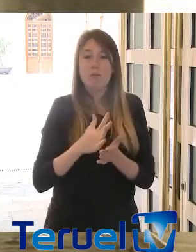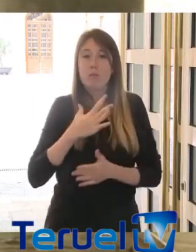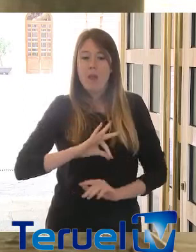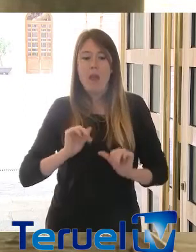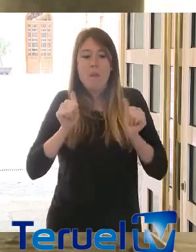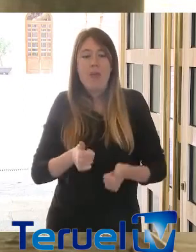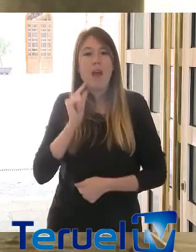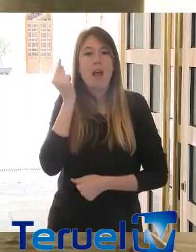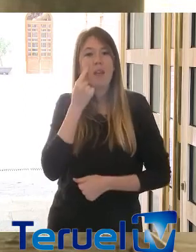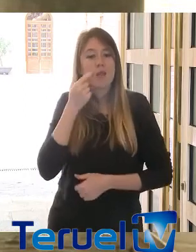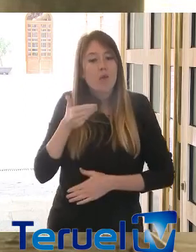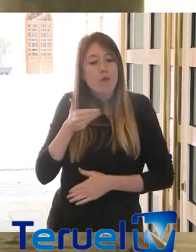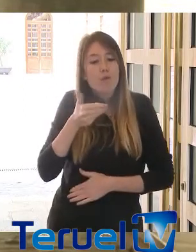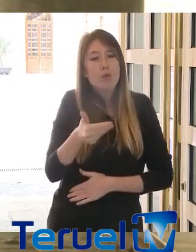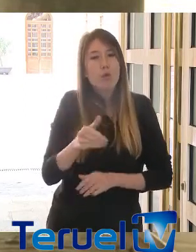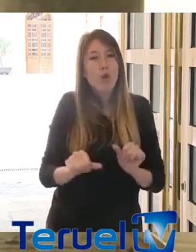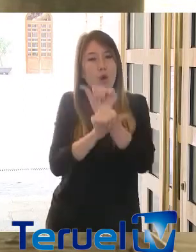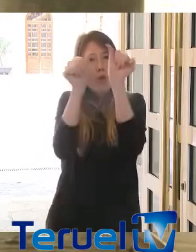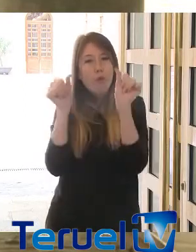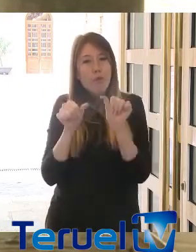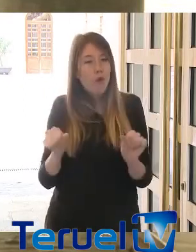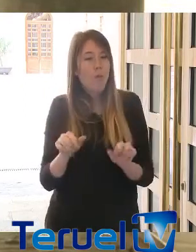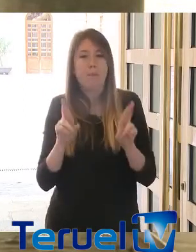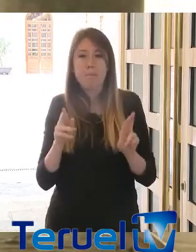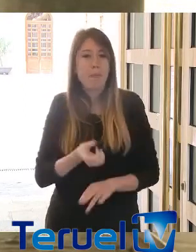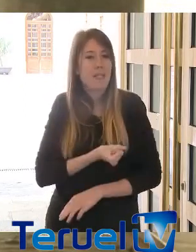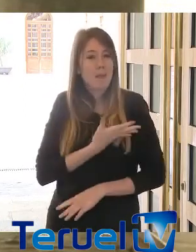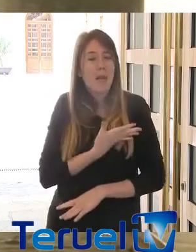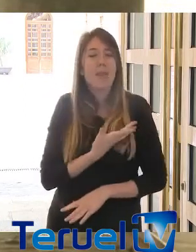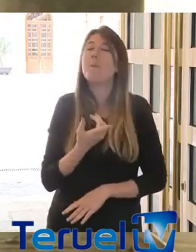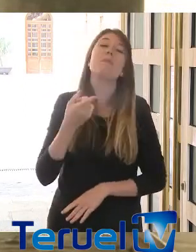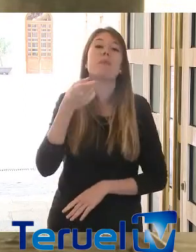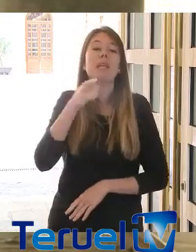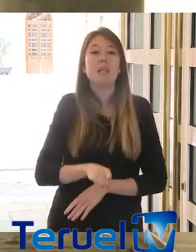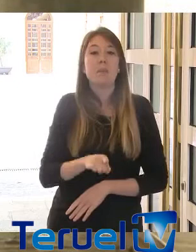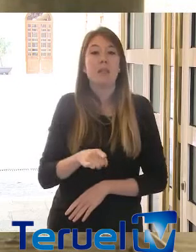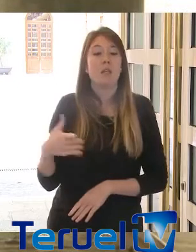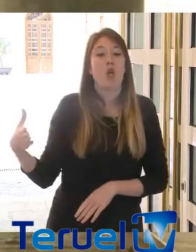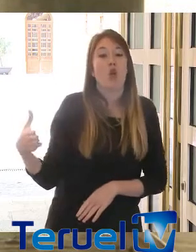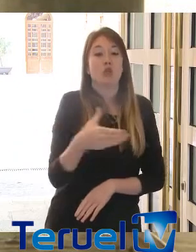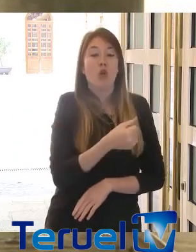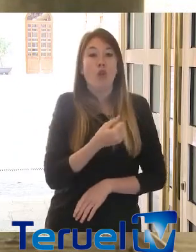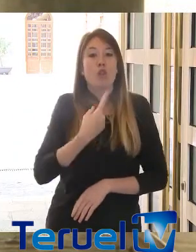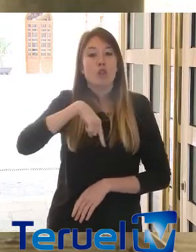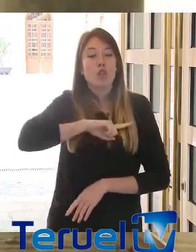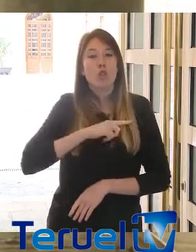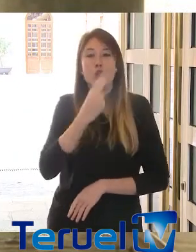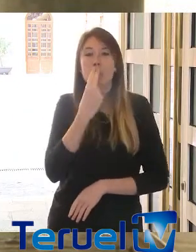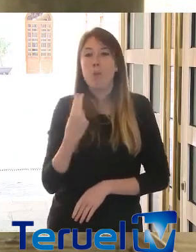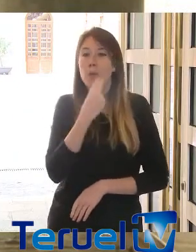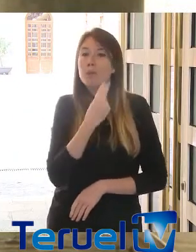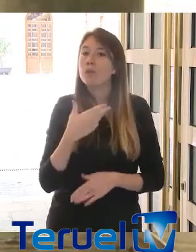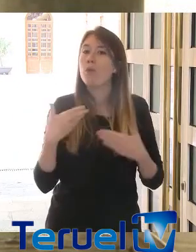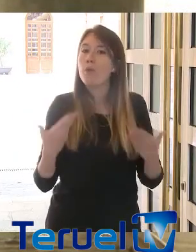a ver el futuro desde un horizonte de esperanza y, desde luego, lo que todos nos hemos comprometido